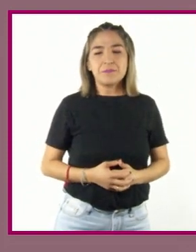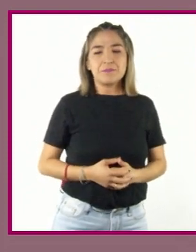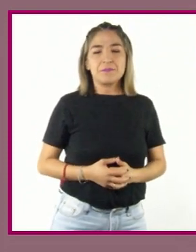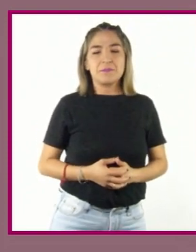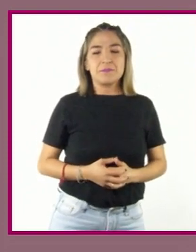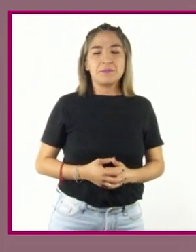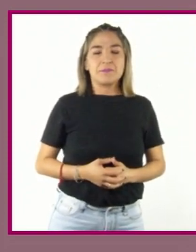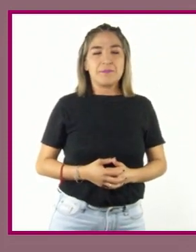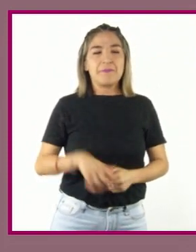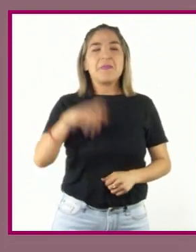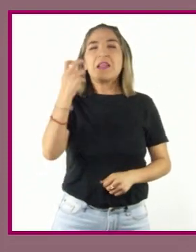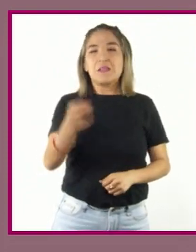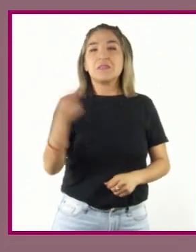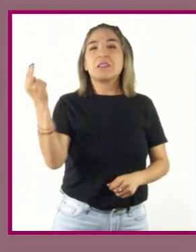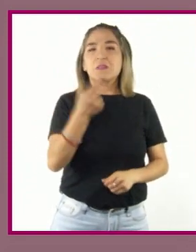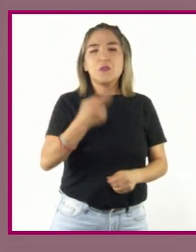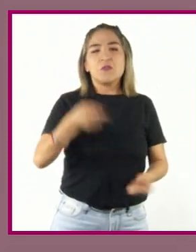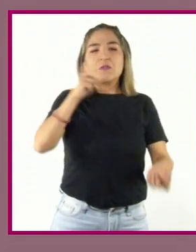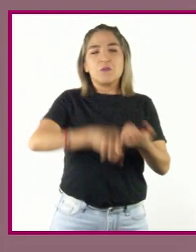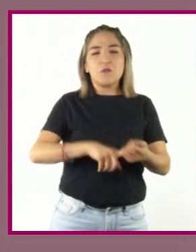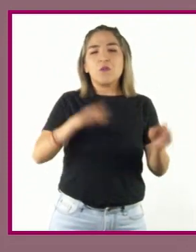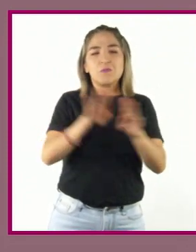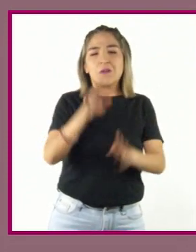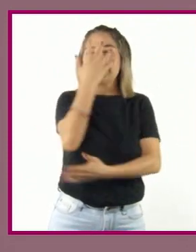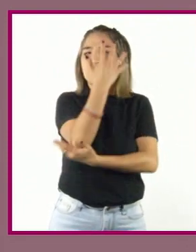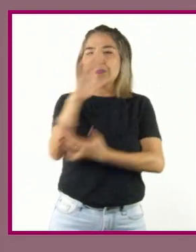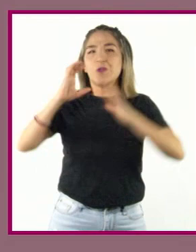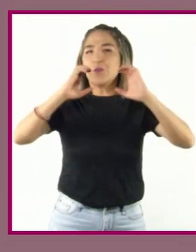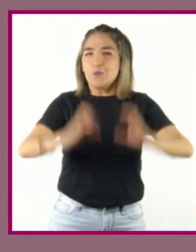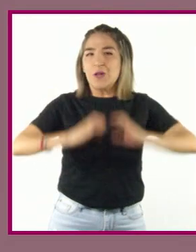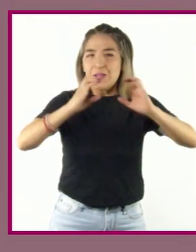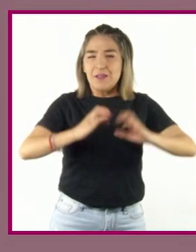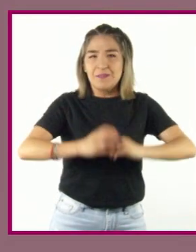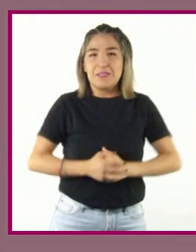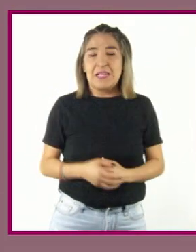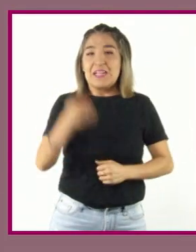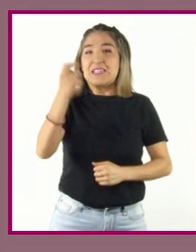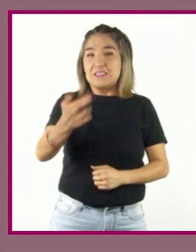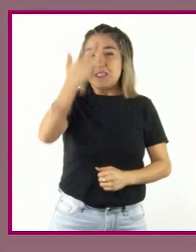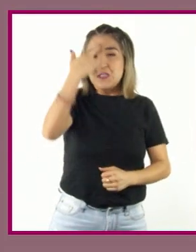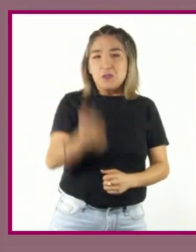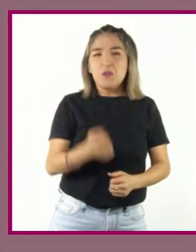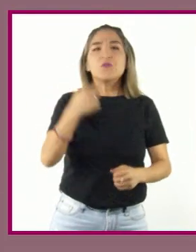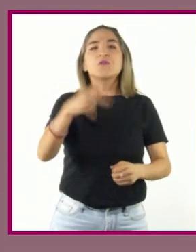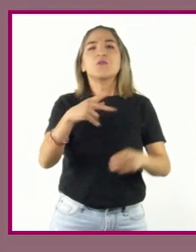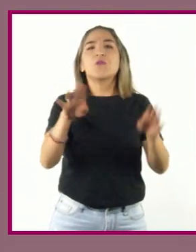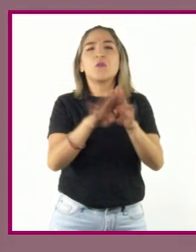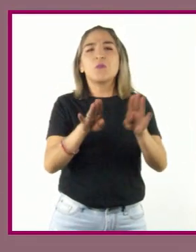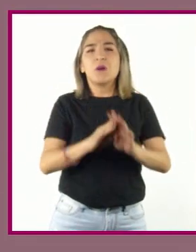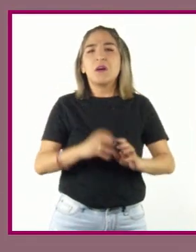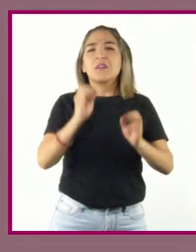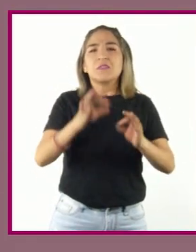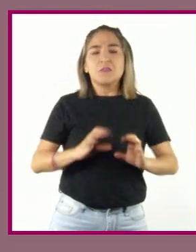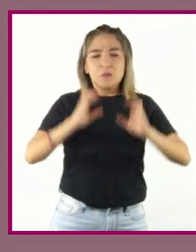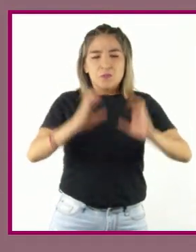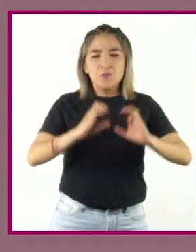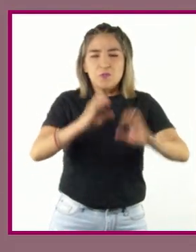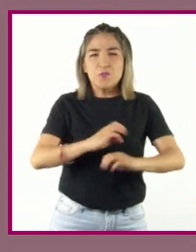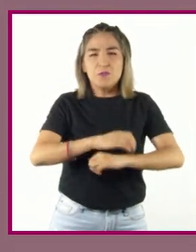la necesidad de usar adecuada y racionalmente los recursos naturales, pues son parte esencial en el sustento de las comunidades.